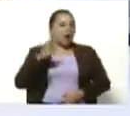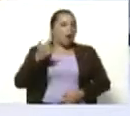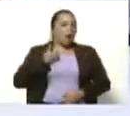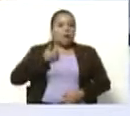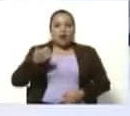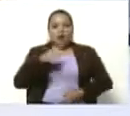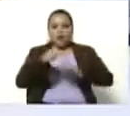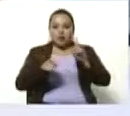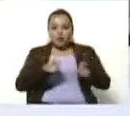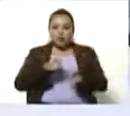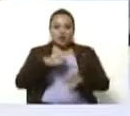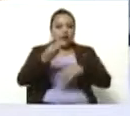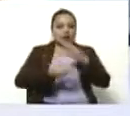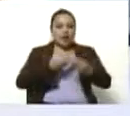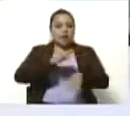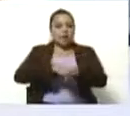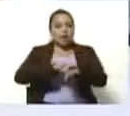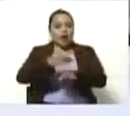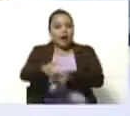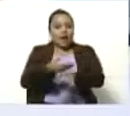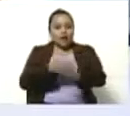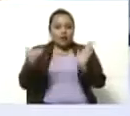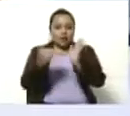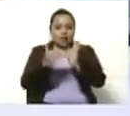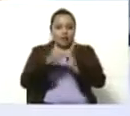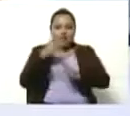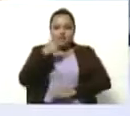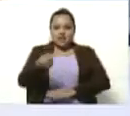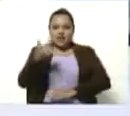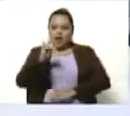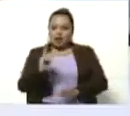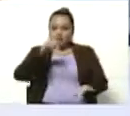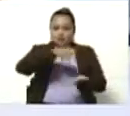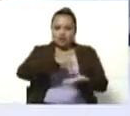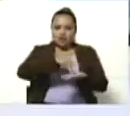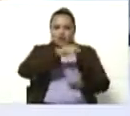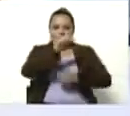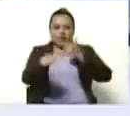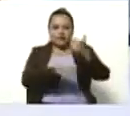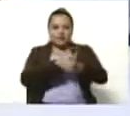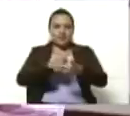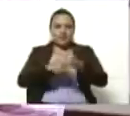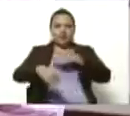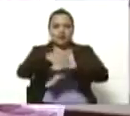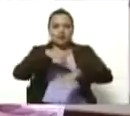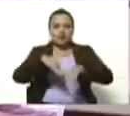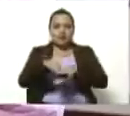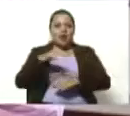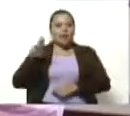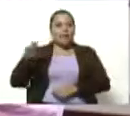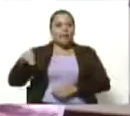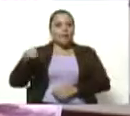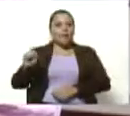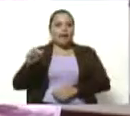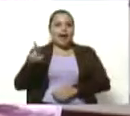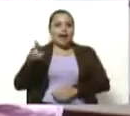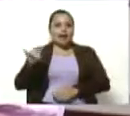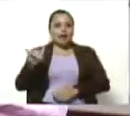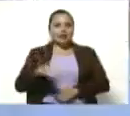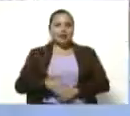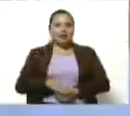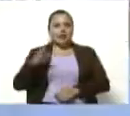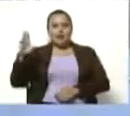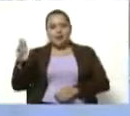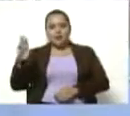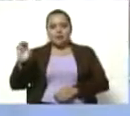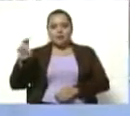porque, les decía antes de irnos a la pausa, que hoy nos visita la viceministra Mari Pinyan. ¿Ah, sí? Pinyan. Pinyan.